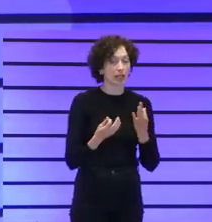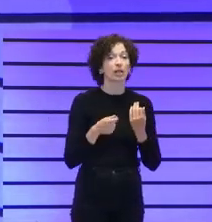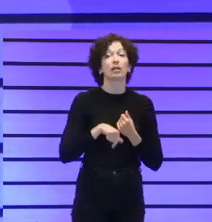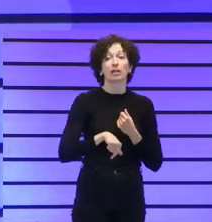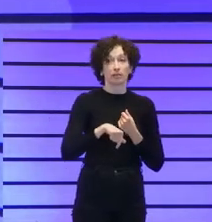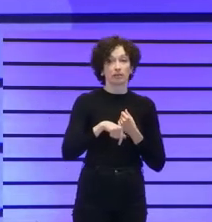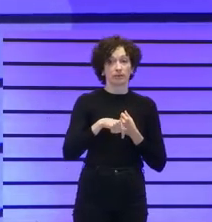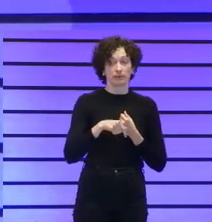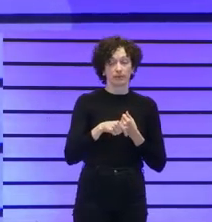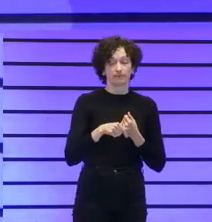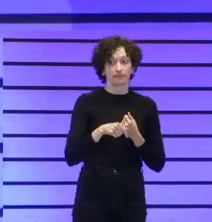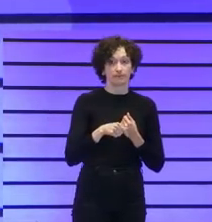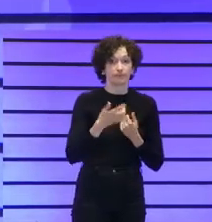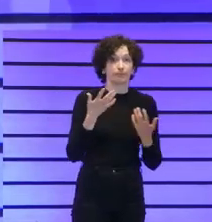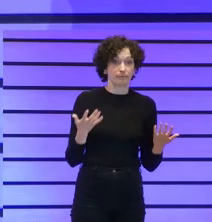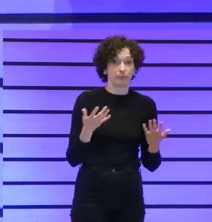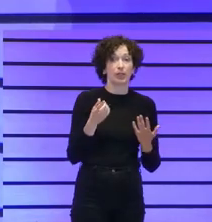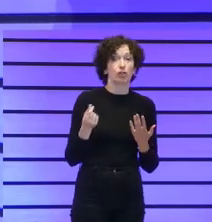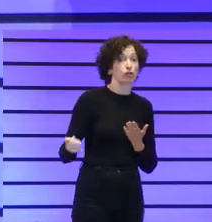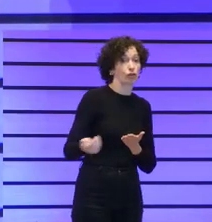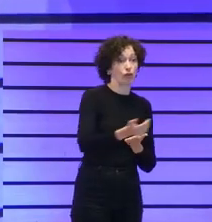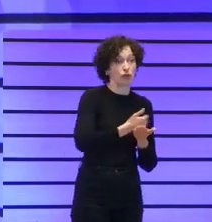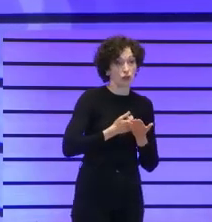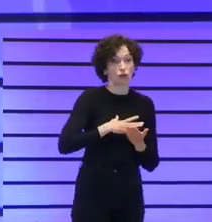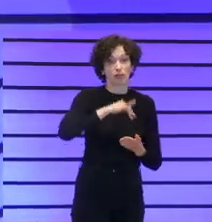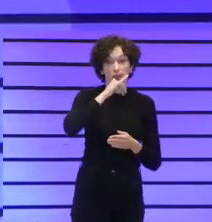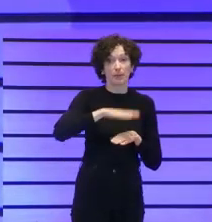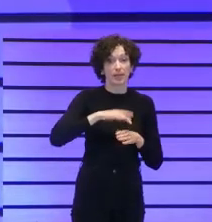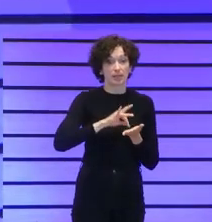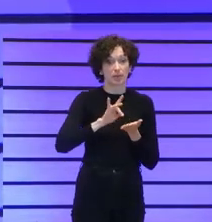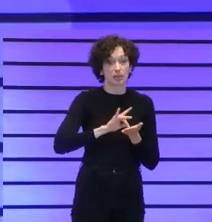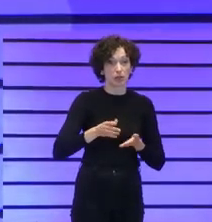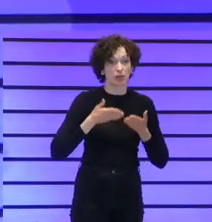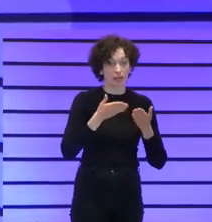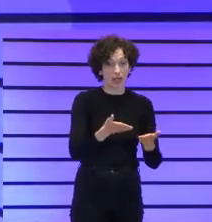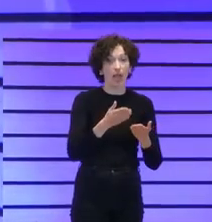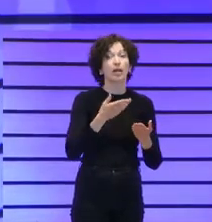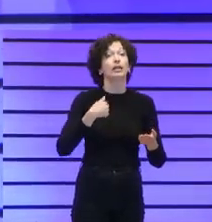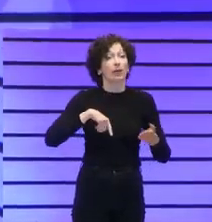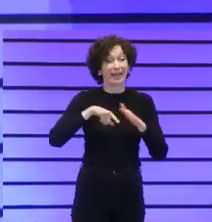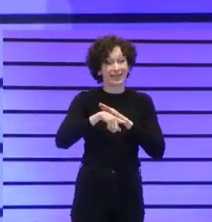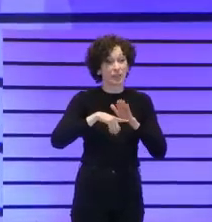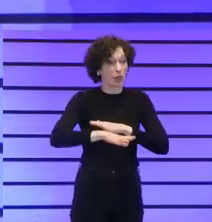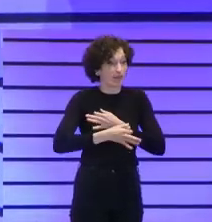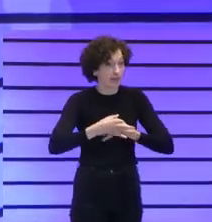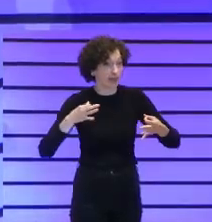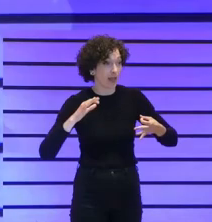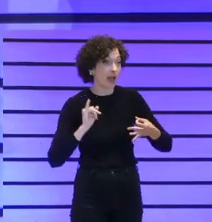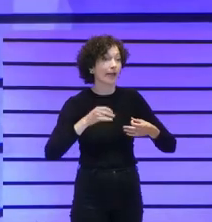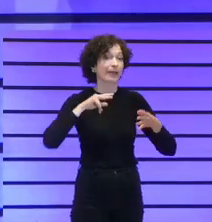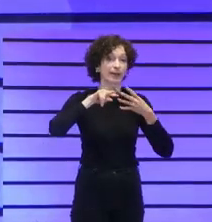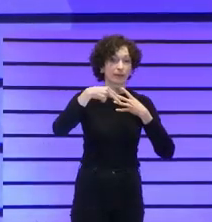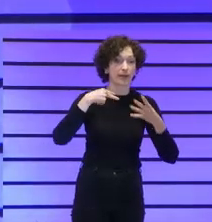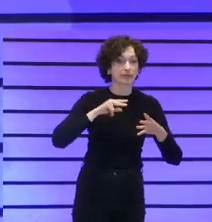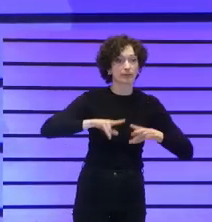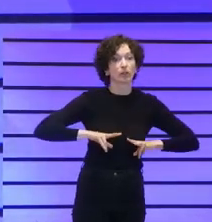sostenibles? Pues que tengan suficiente financiación para dar sus servicios, que tengan una gestión eficiente, que sean transparentes, que